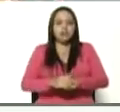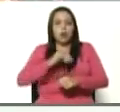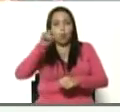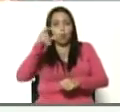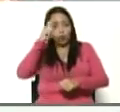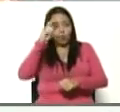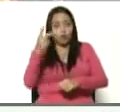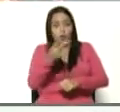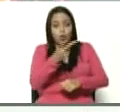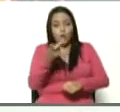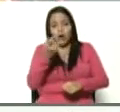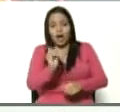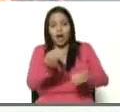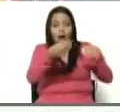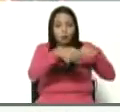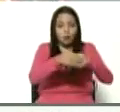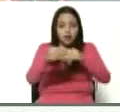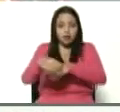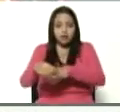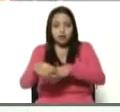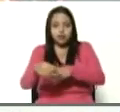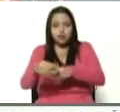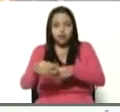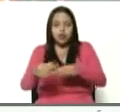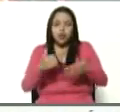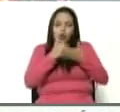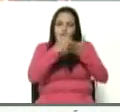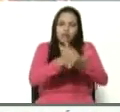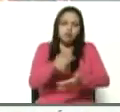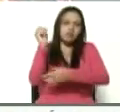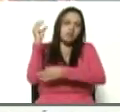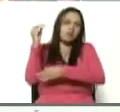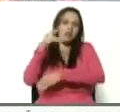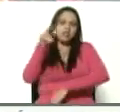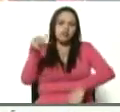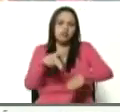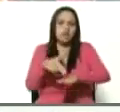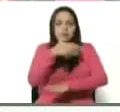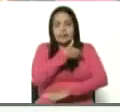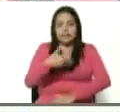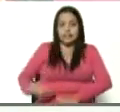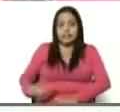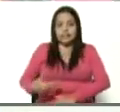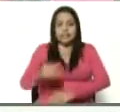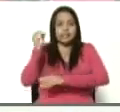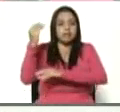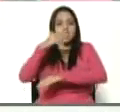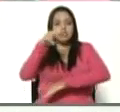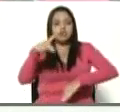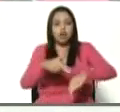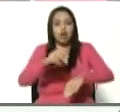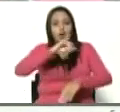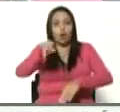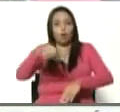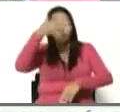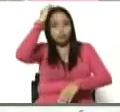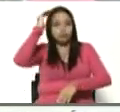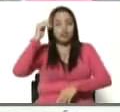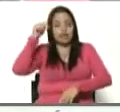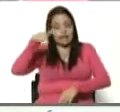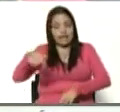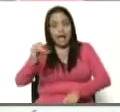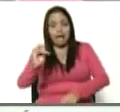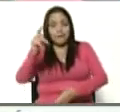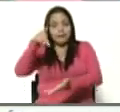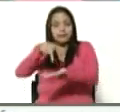batuta. Conjuntamente con la ayuda del Poder Legislativo, del presidente de la Asamblea Nacional, Jorge Rodríguez, que estuvo allí,